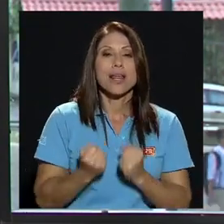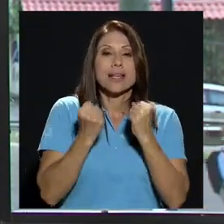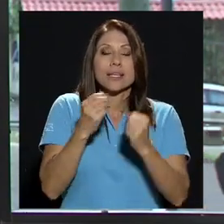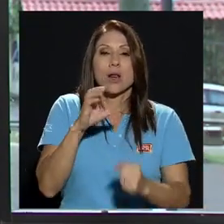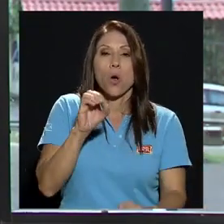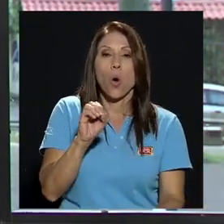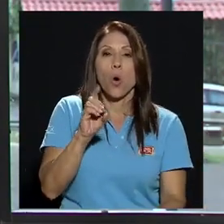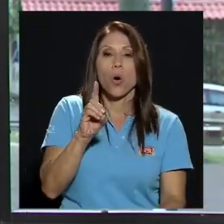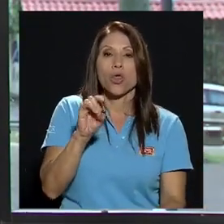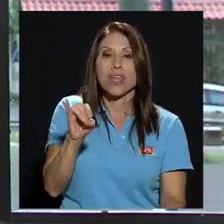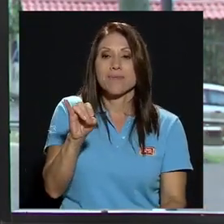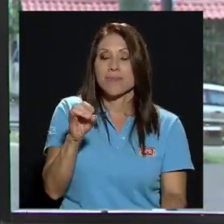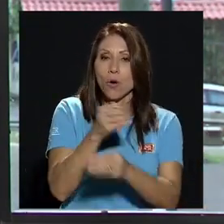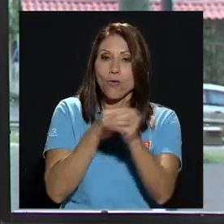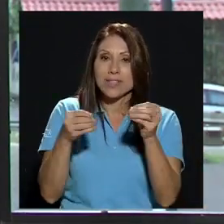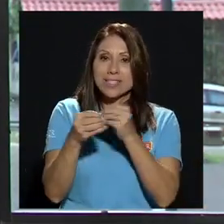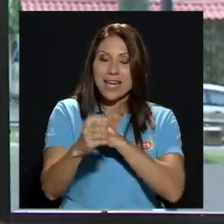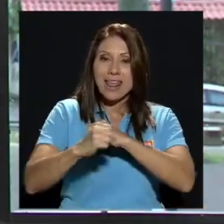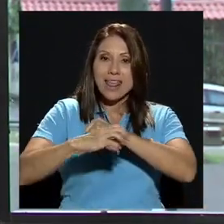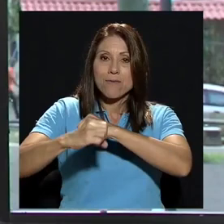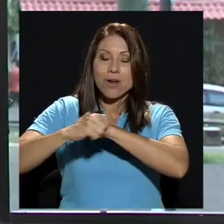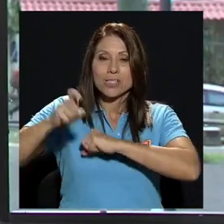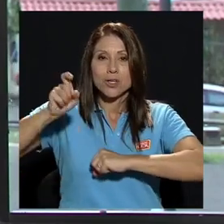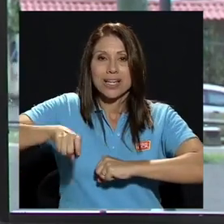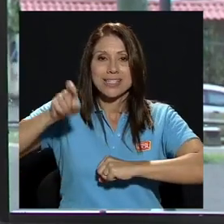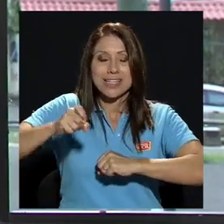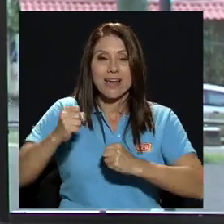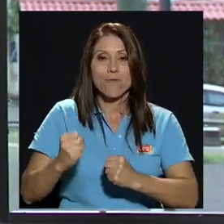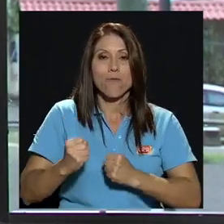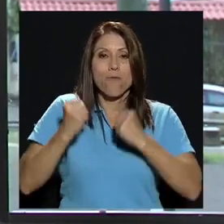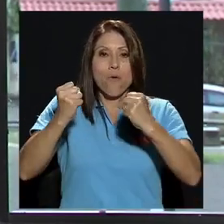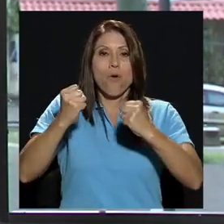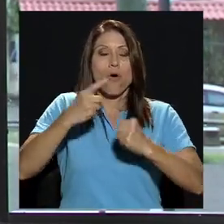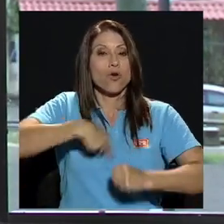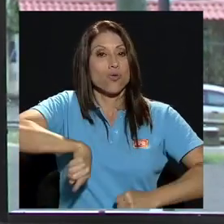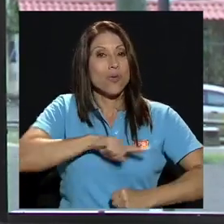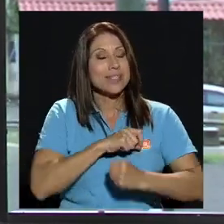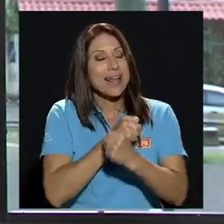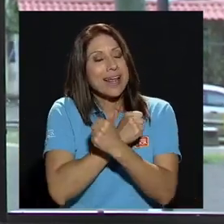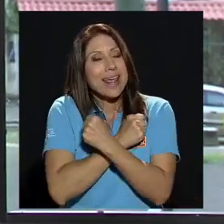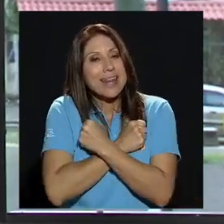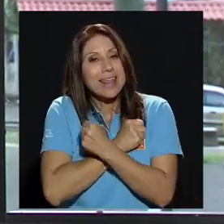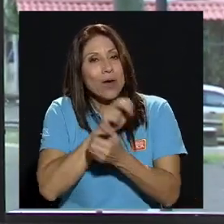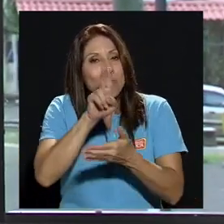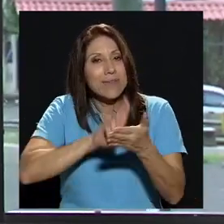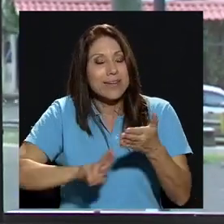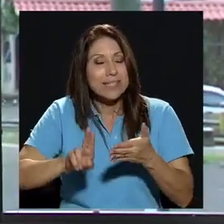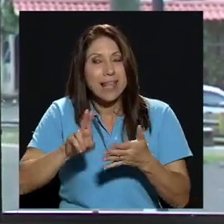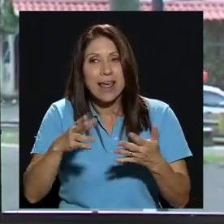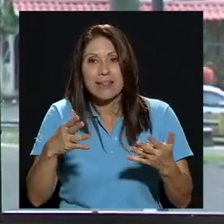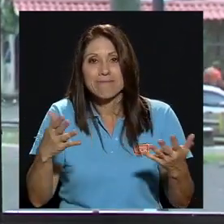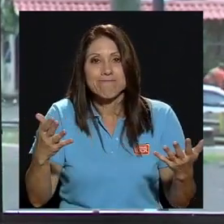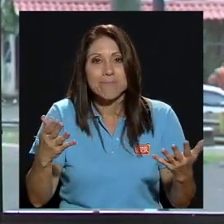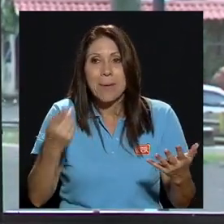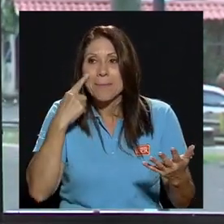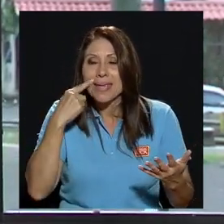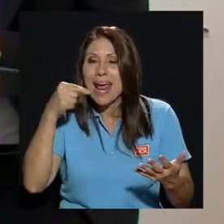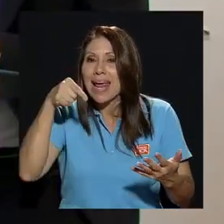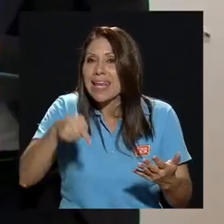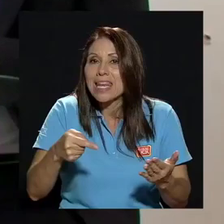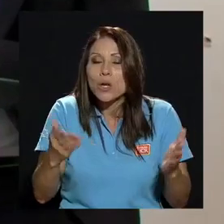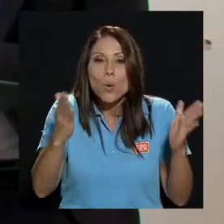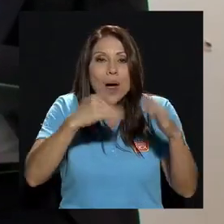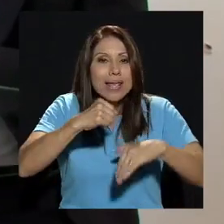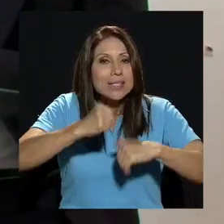necesita fortalecerse nuestra universidad tan querida mire aquí no hay una estructura no hay una estrategia de comunicación